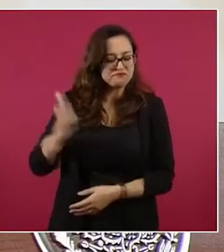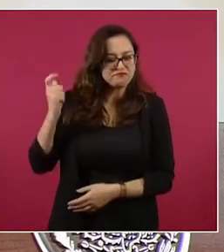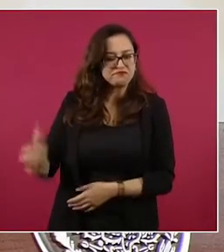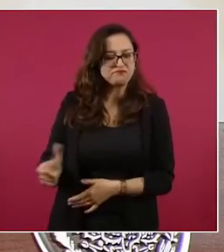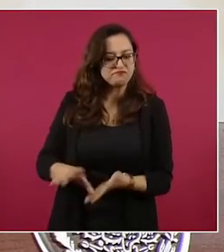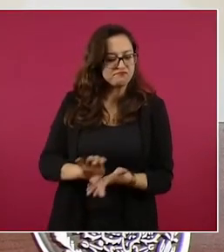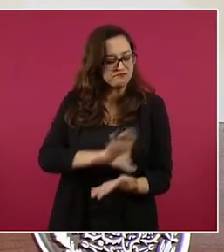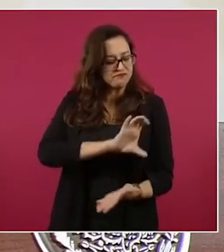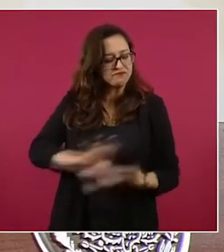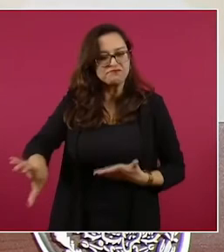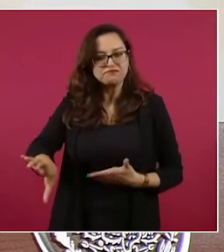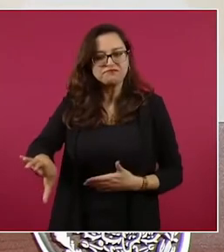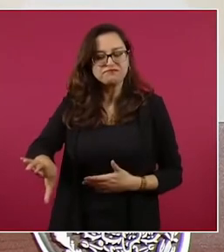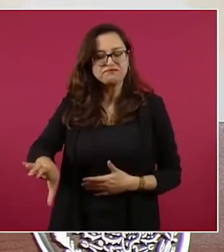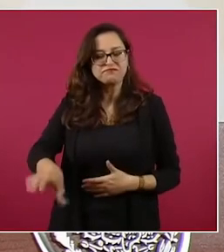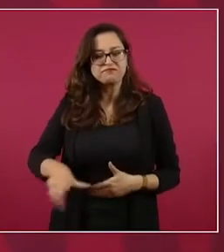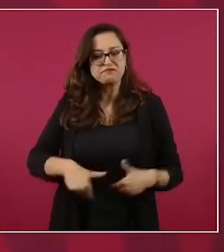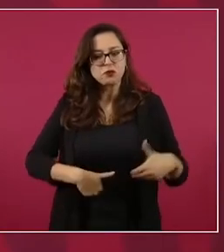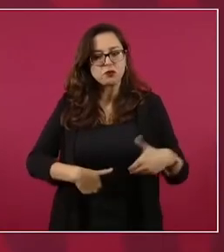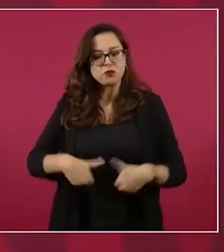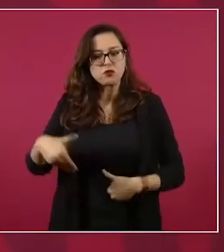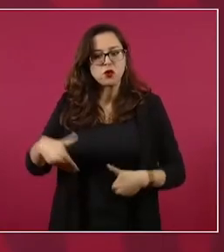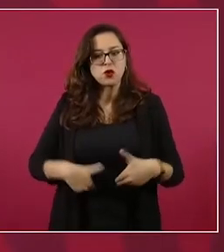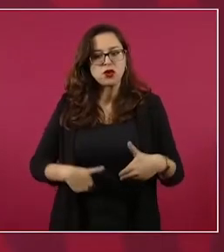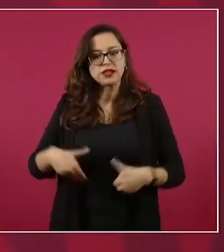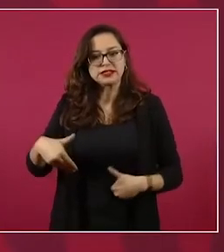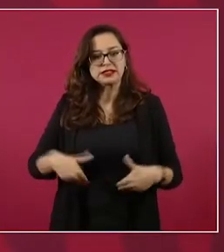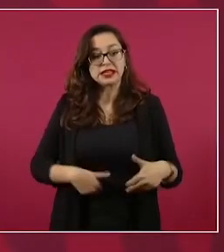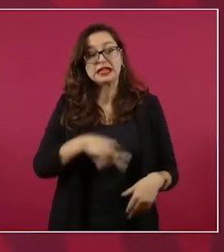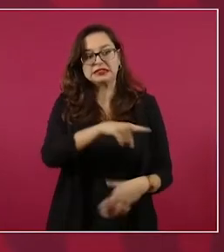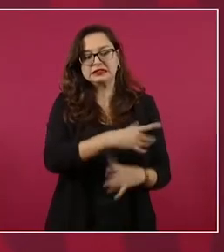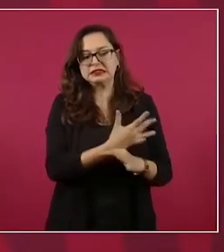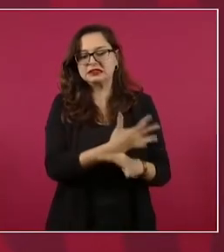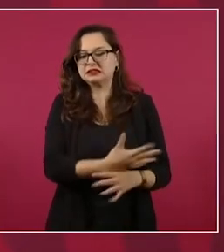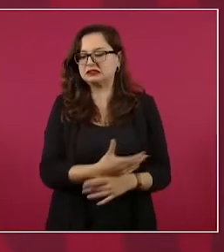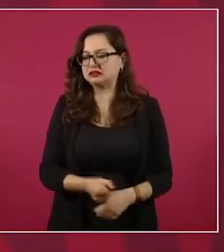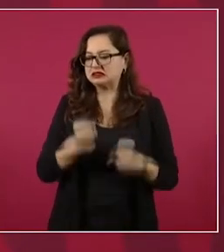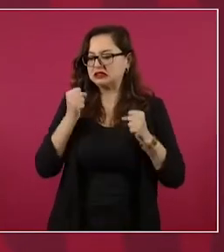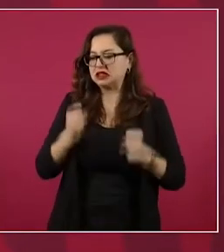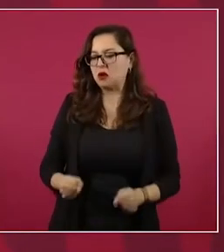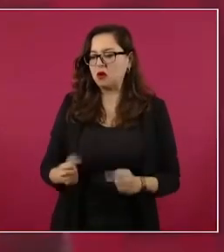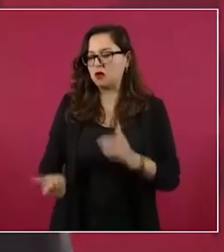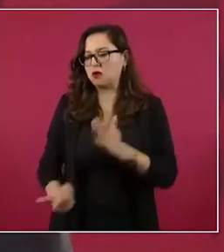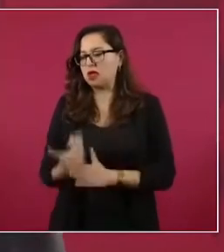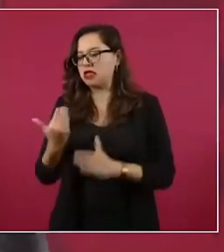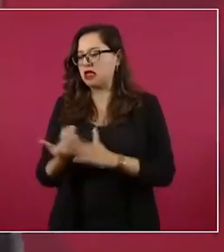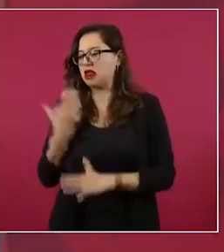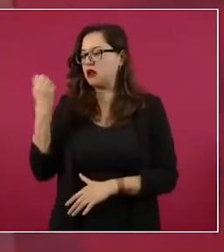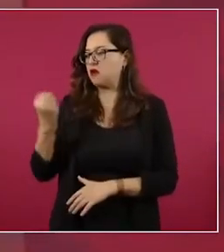que hasta lo va a decir en la mañanera, no lo he dicho,